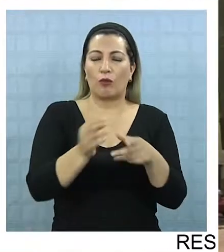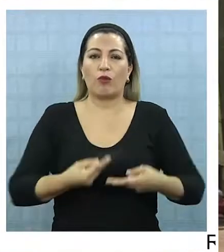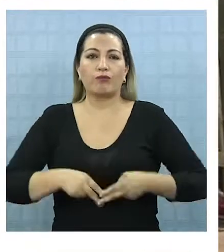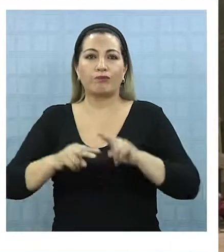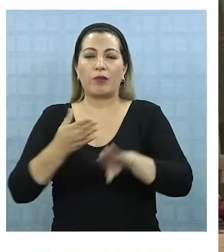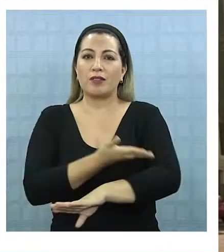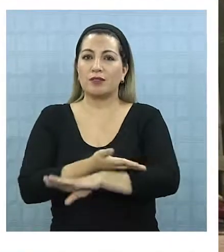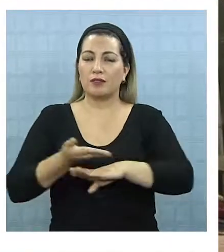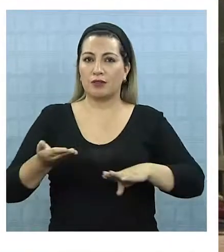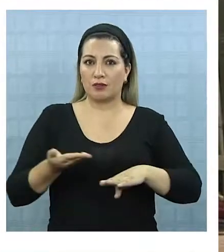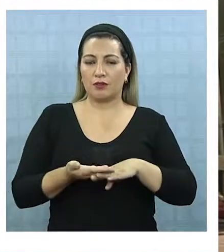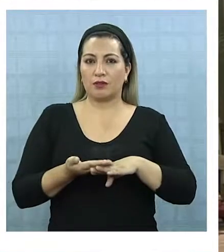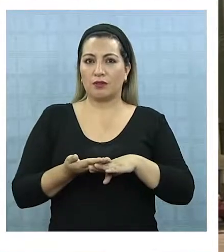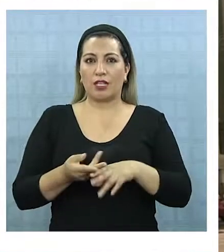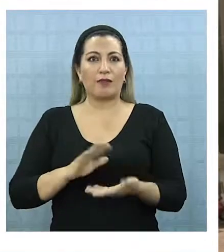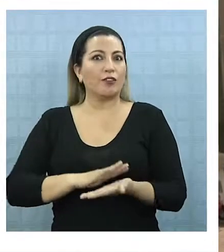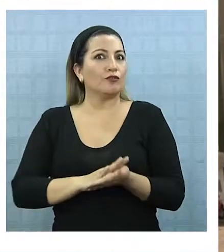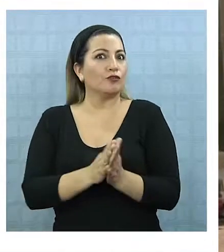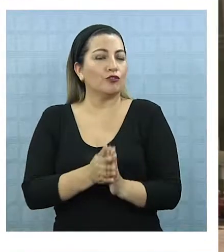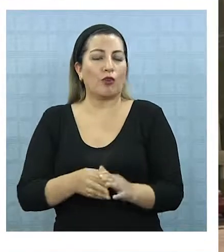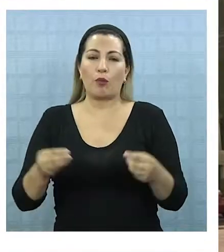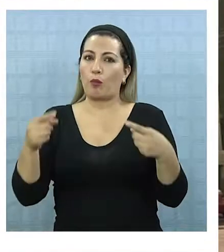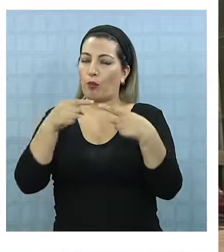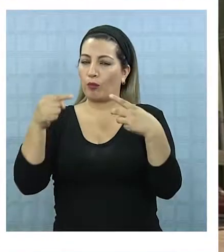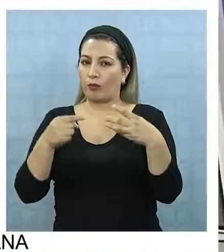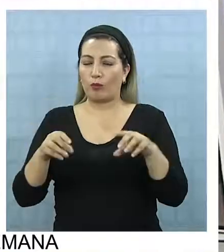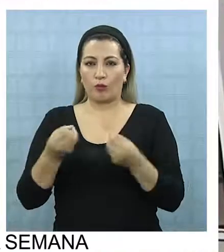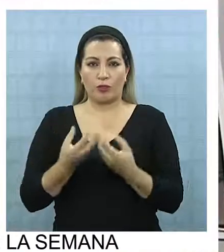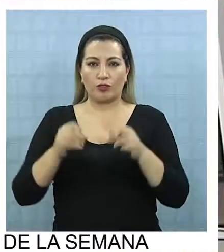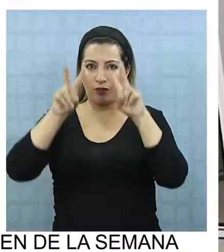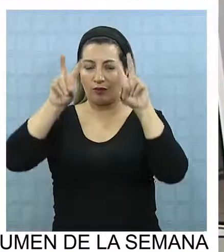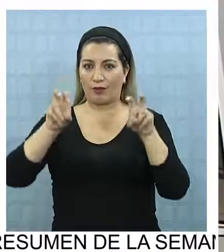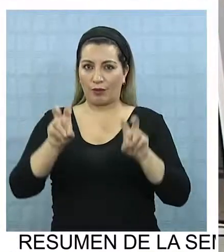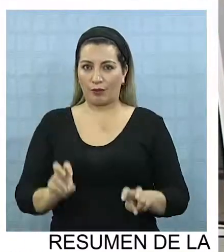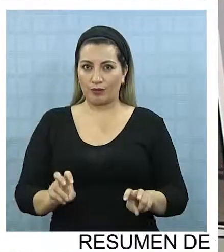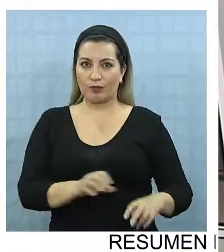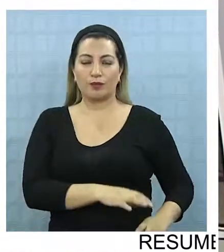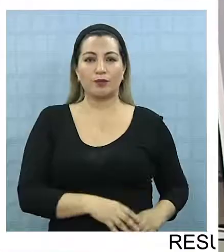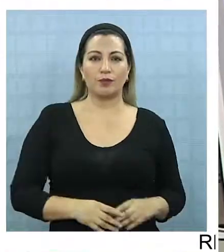infraestructura y servicios de tercerización, entre otros aspectos.